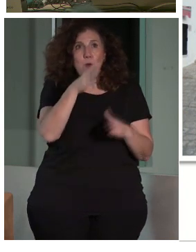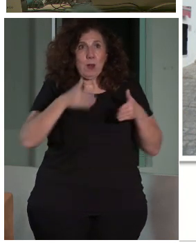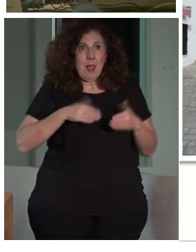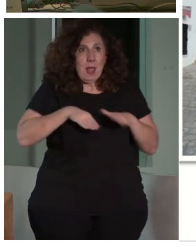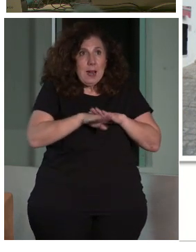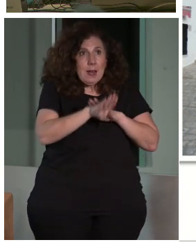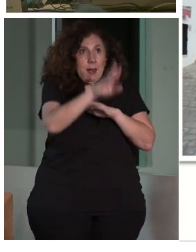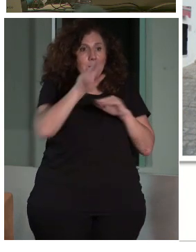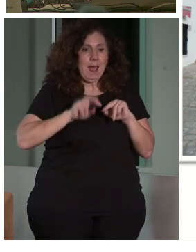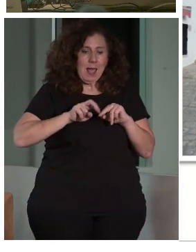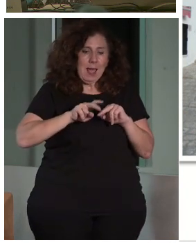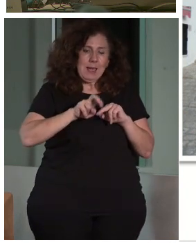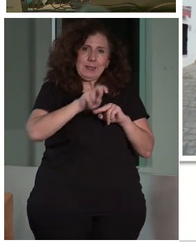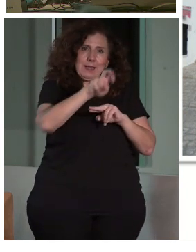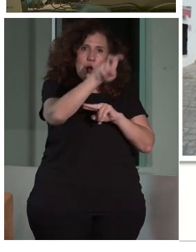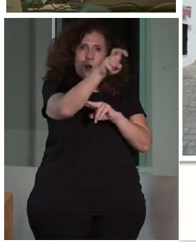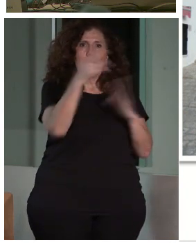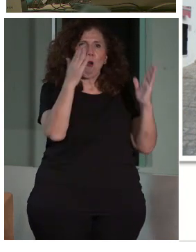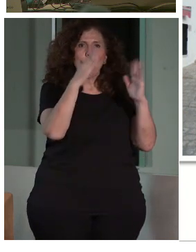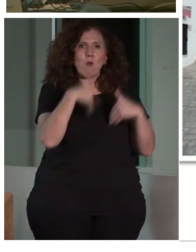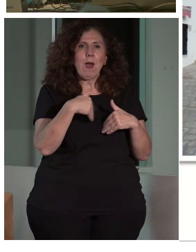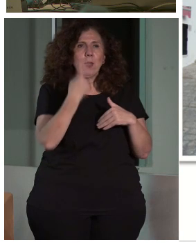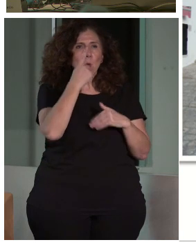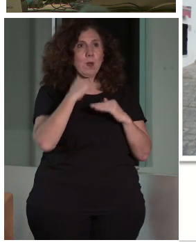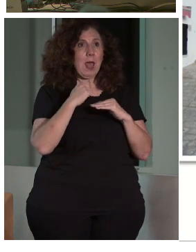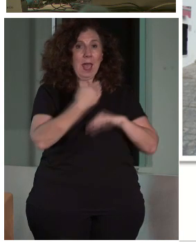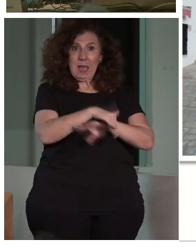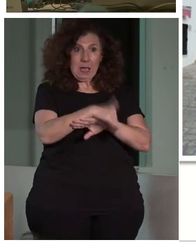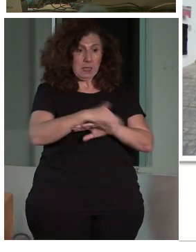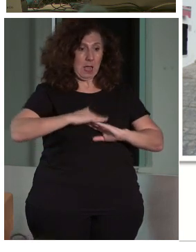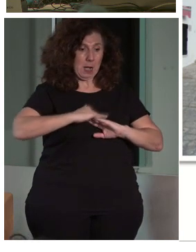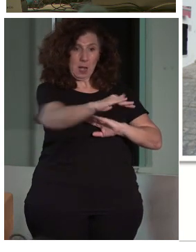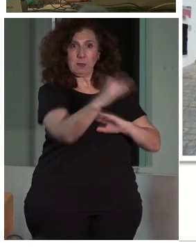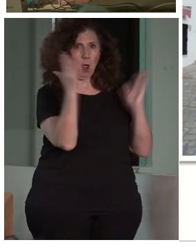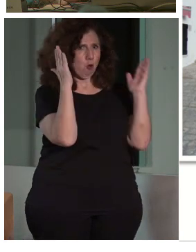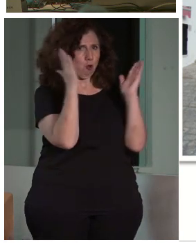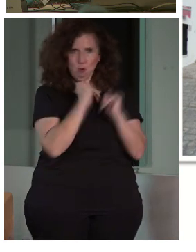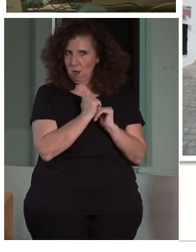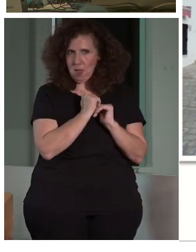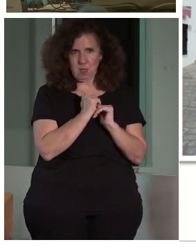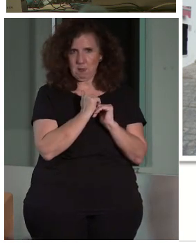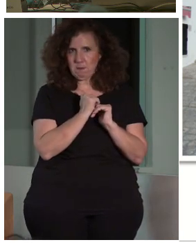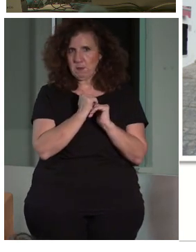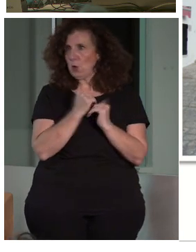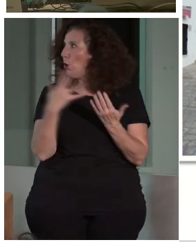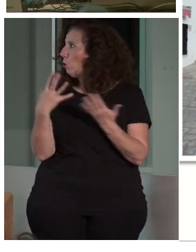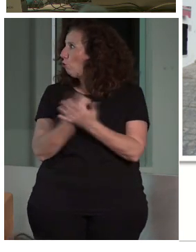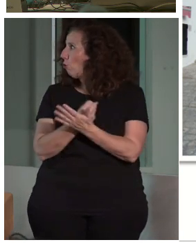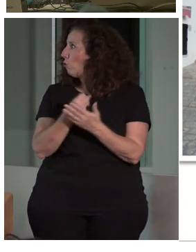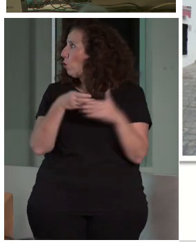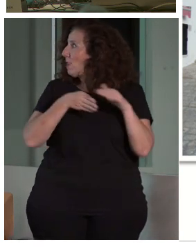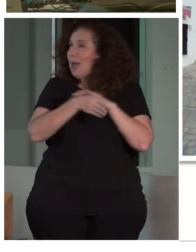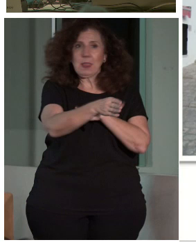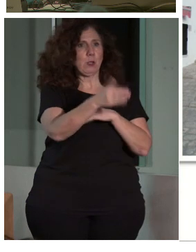escalonada, que las calles no hay una calle horizontal, os lo puedo asegurar, no hay una calle horizontal, o los accesos a las